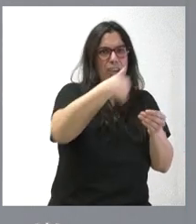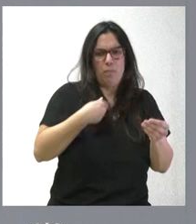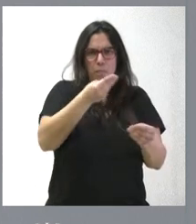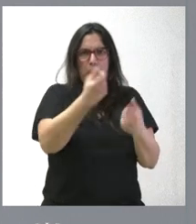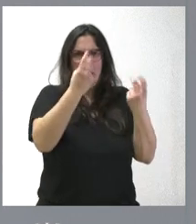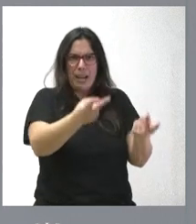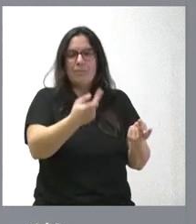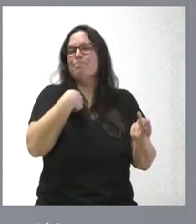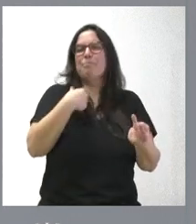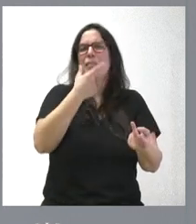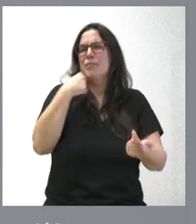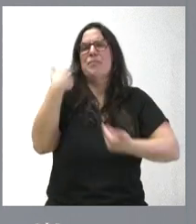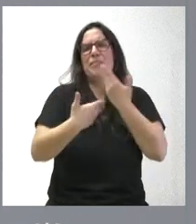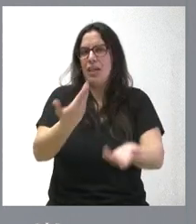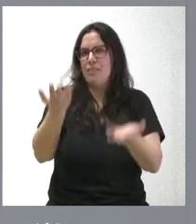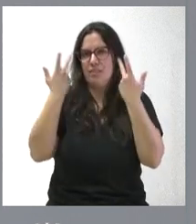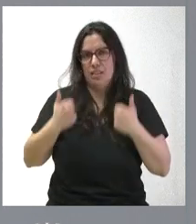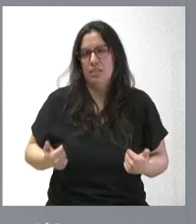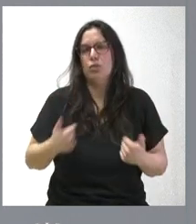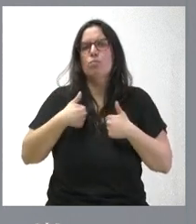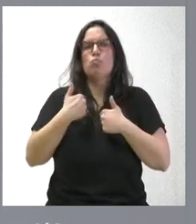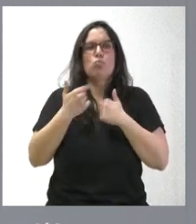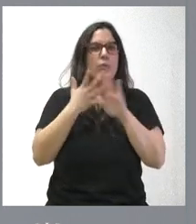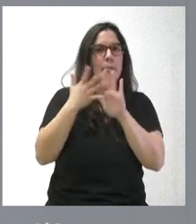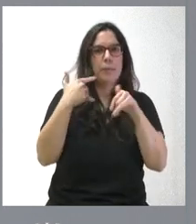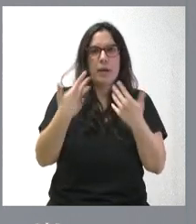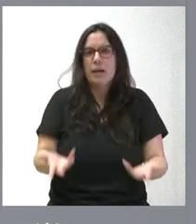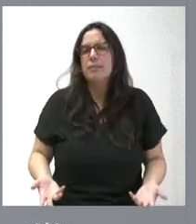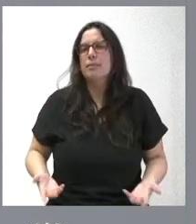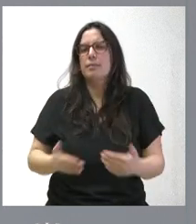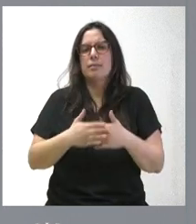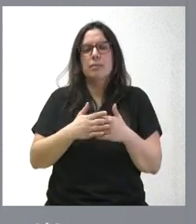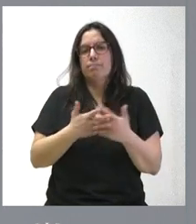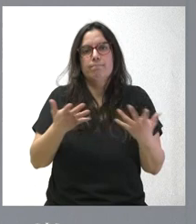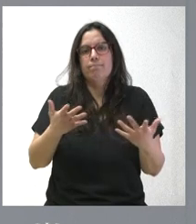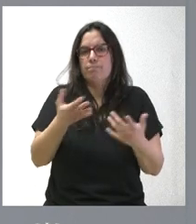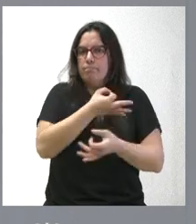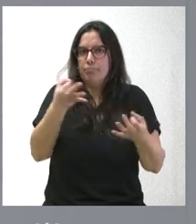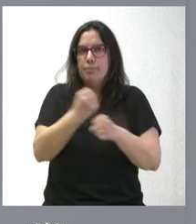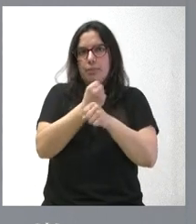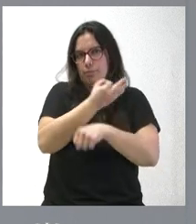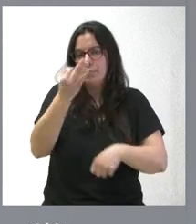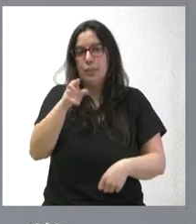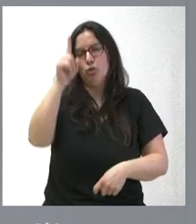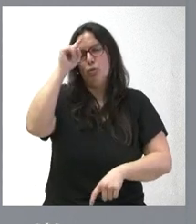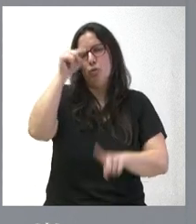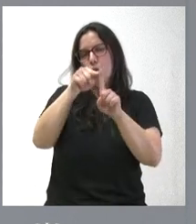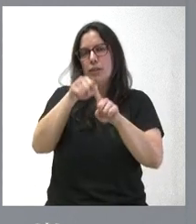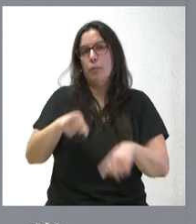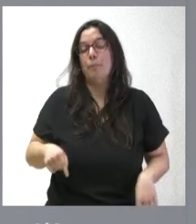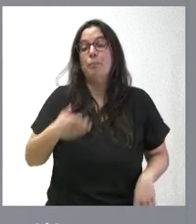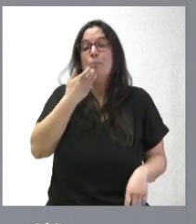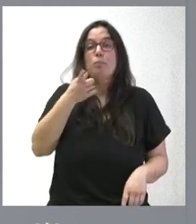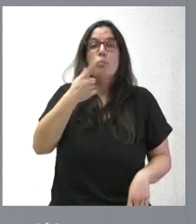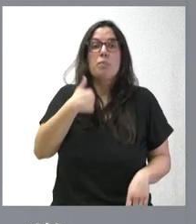Administración. En definitiva, esto nos permite ser más ágiles, más rápidos y también más eficaces y es lo que buscamos. Si usted